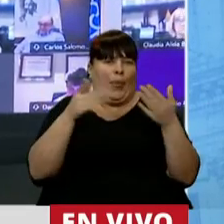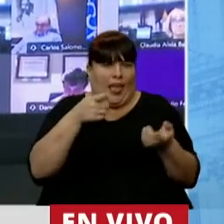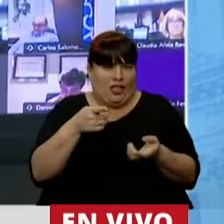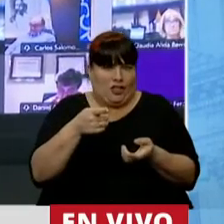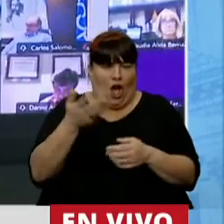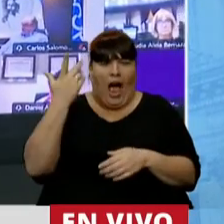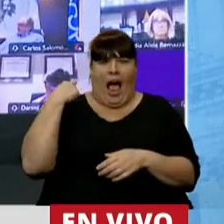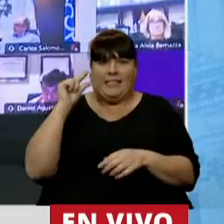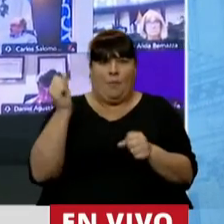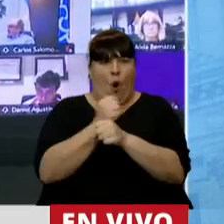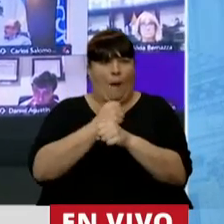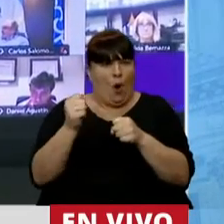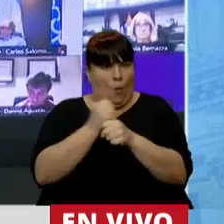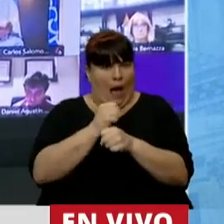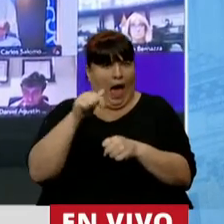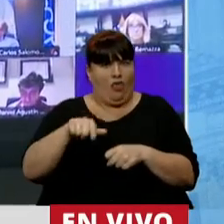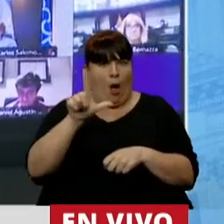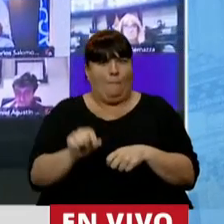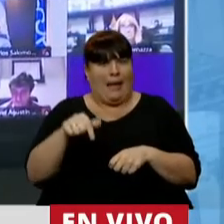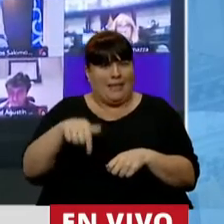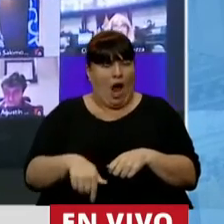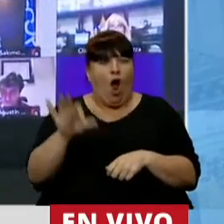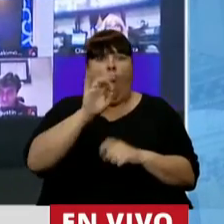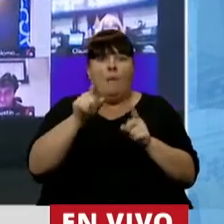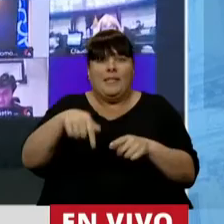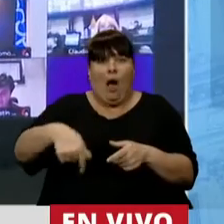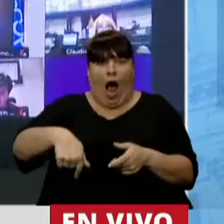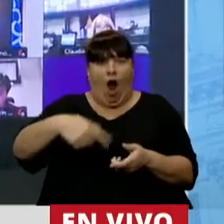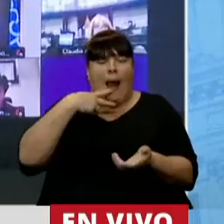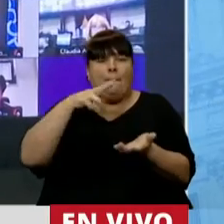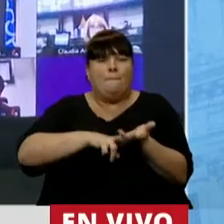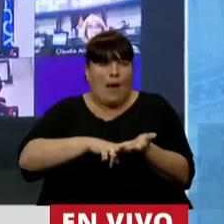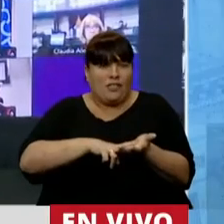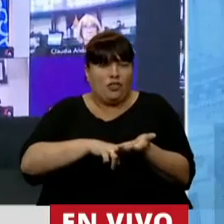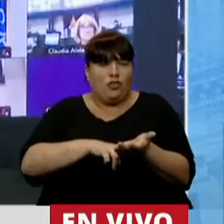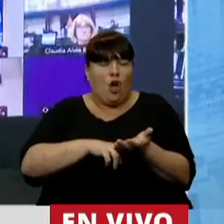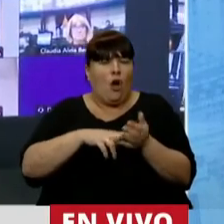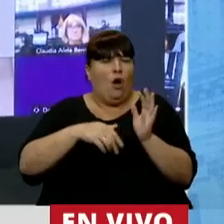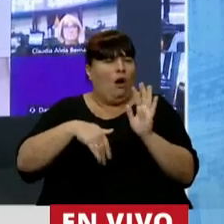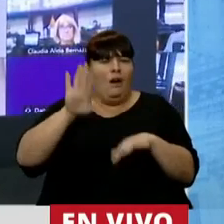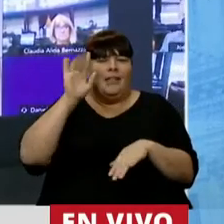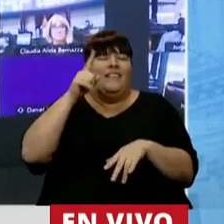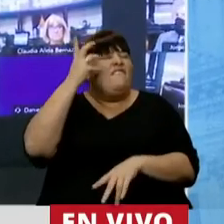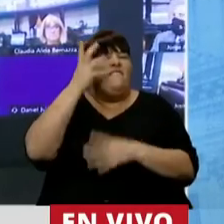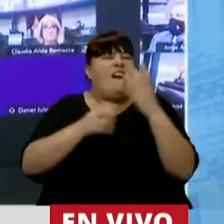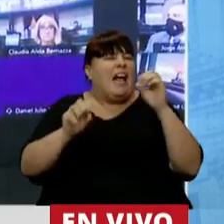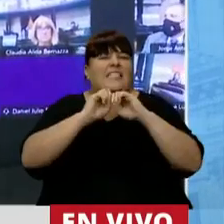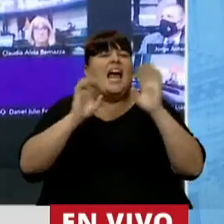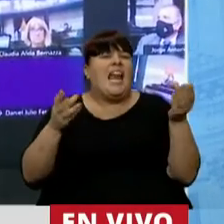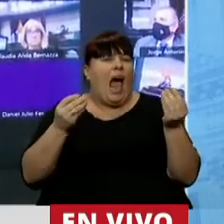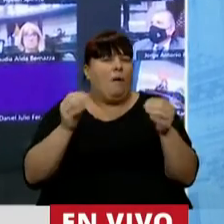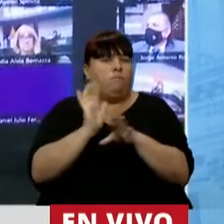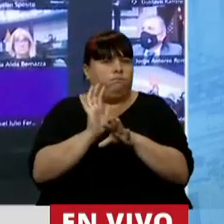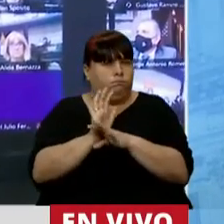recientemente sancionado en nuestra Patagonia, o este impuesto que tiene el enorme defecto de